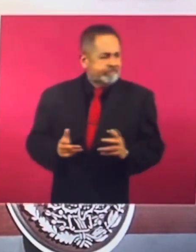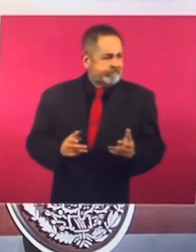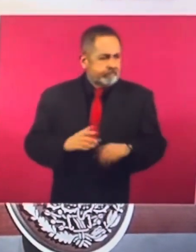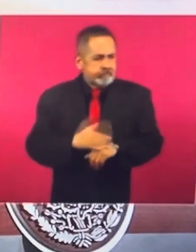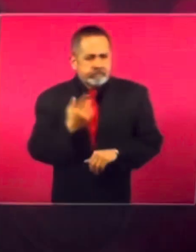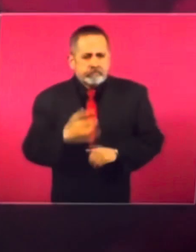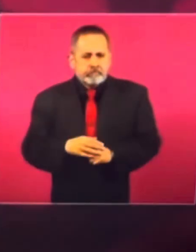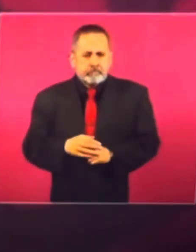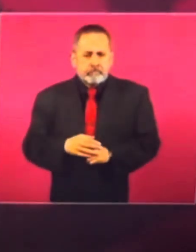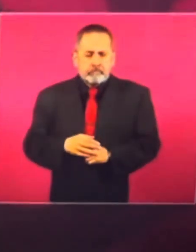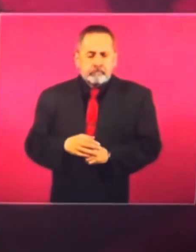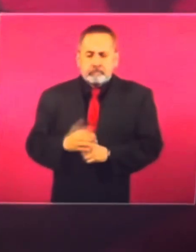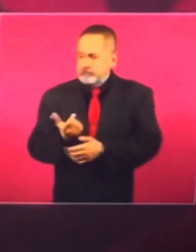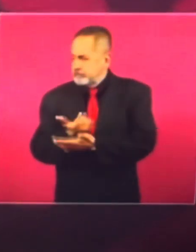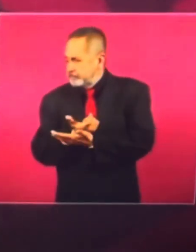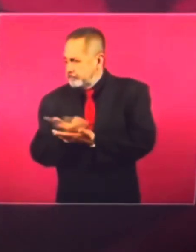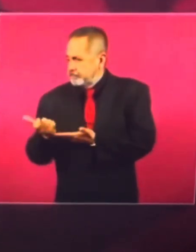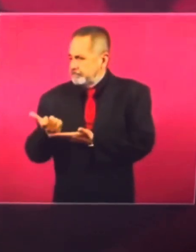Se redujo.